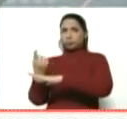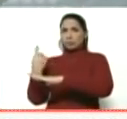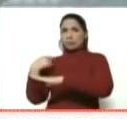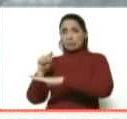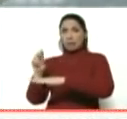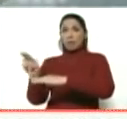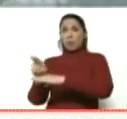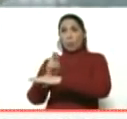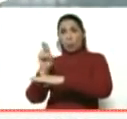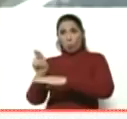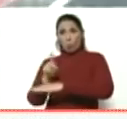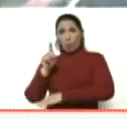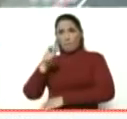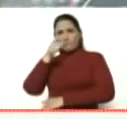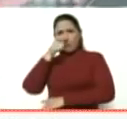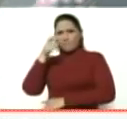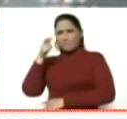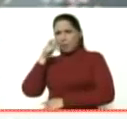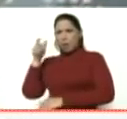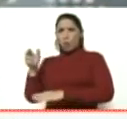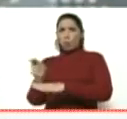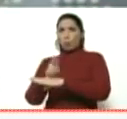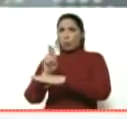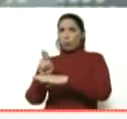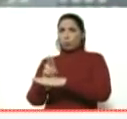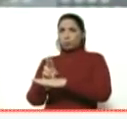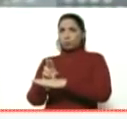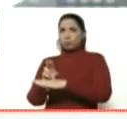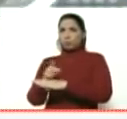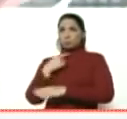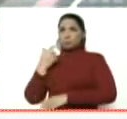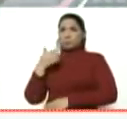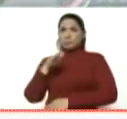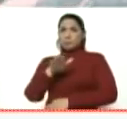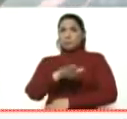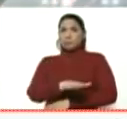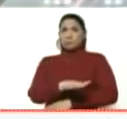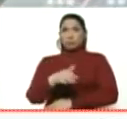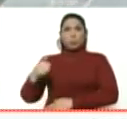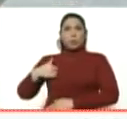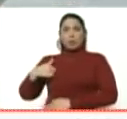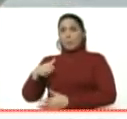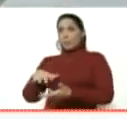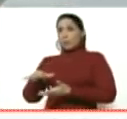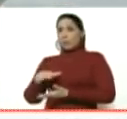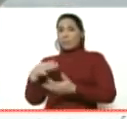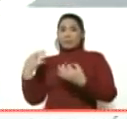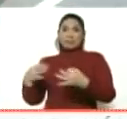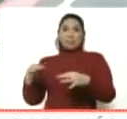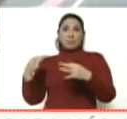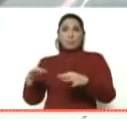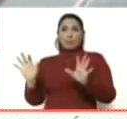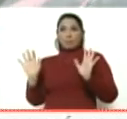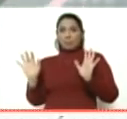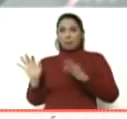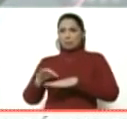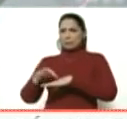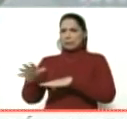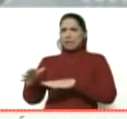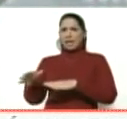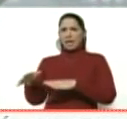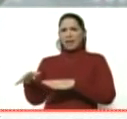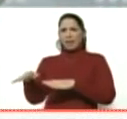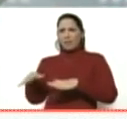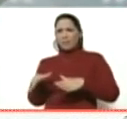uso de patrullaje, uso letal en caso de cualquier situación, pues simplemente se dejen llevar por la